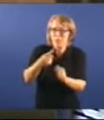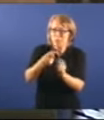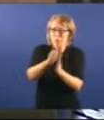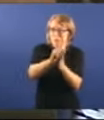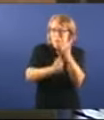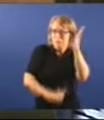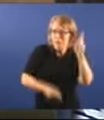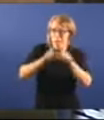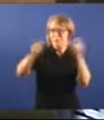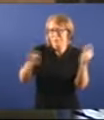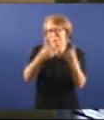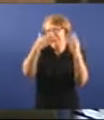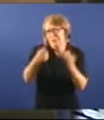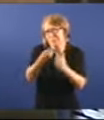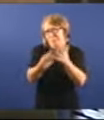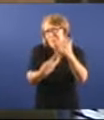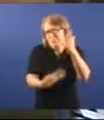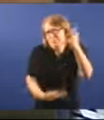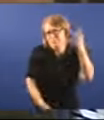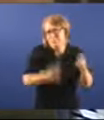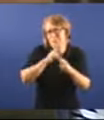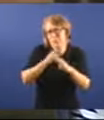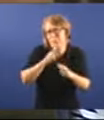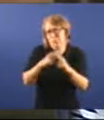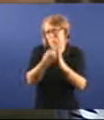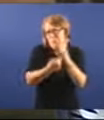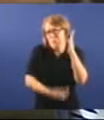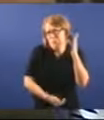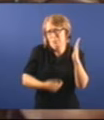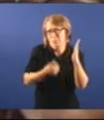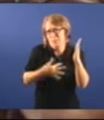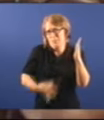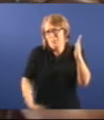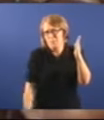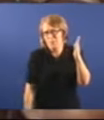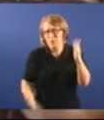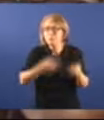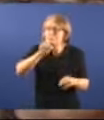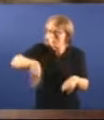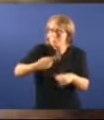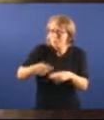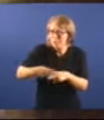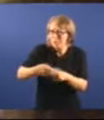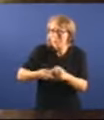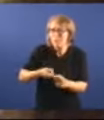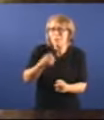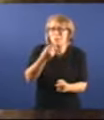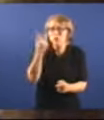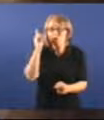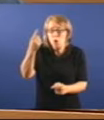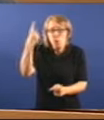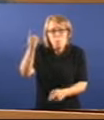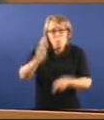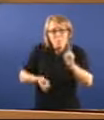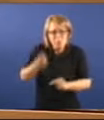INAER, Nanutecnia, Trazas, Seaga, Brief, Suma e Sigue. É política, non ter un mando único de coordinación, señor Feijó.